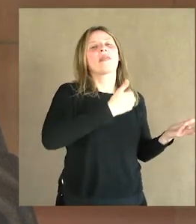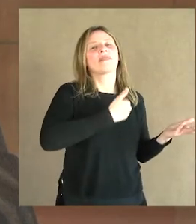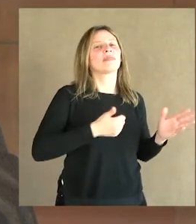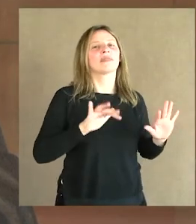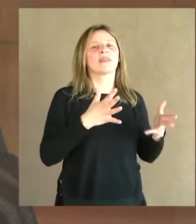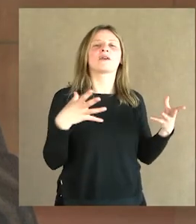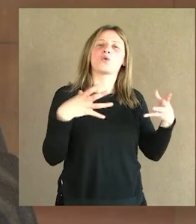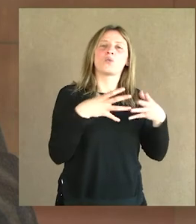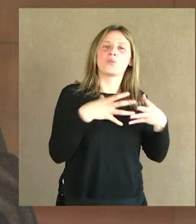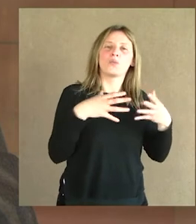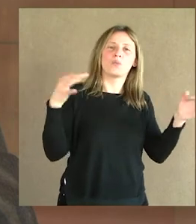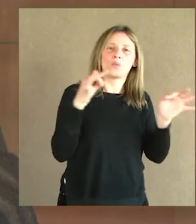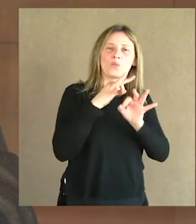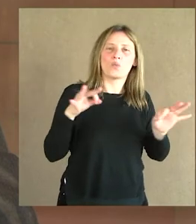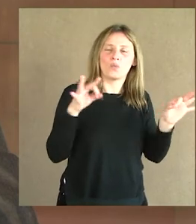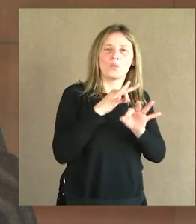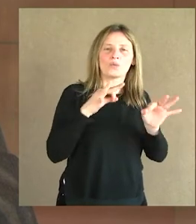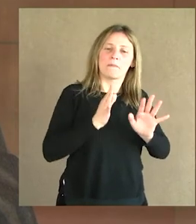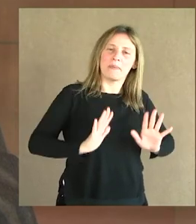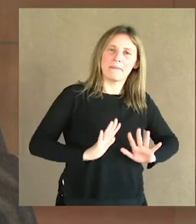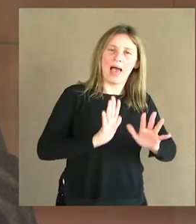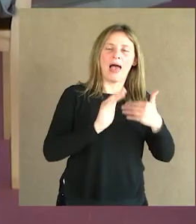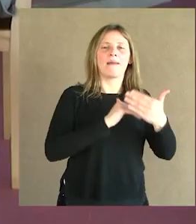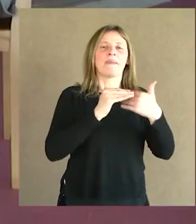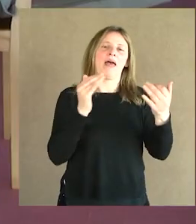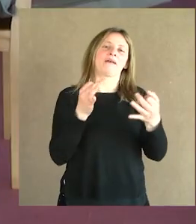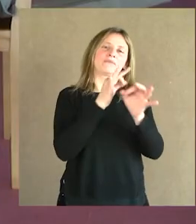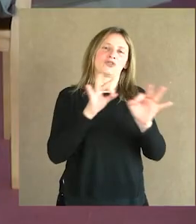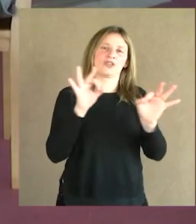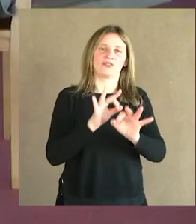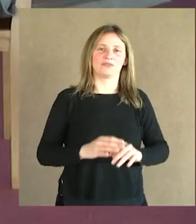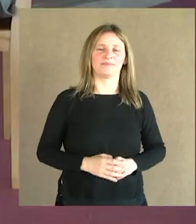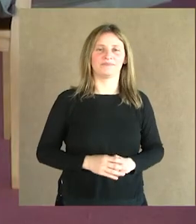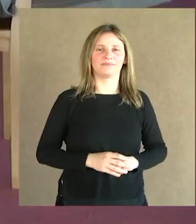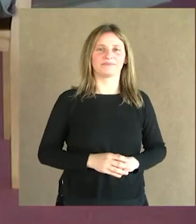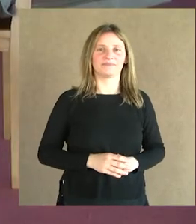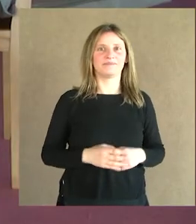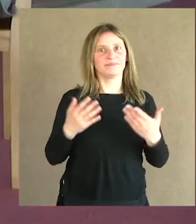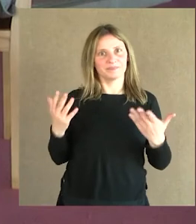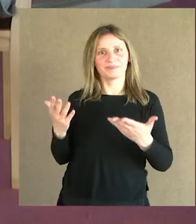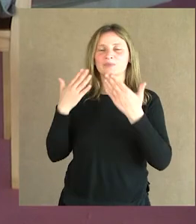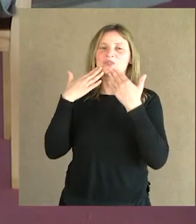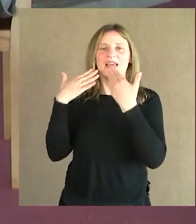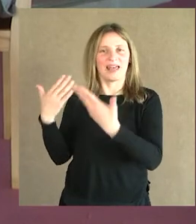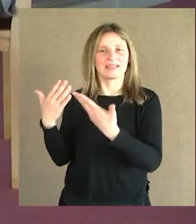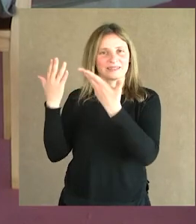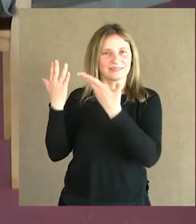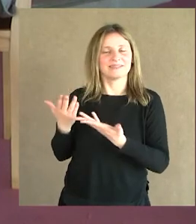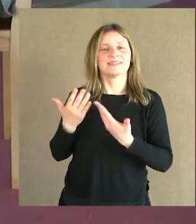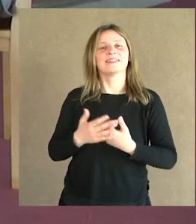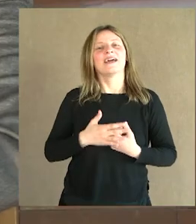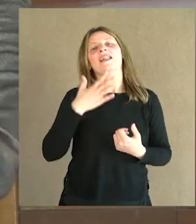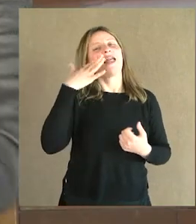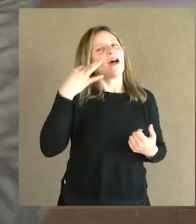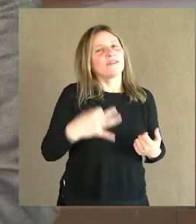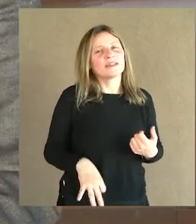el Conjunto Nacional de Música de Cámara preparándose para este concierto. Bueno, muchas gracias, maestro. La